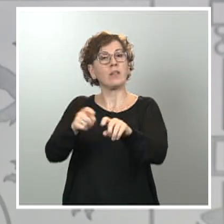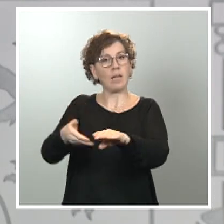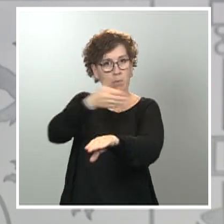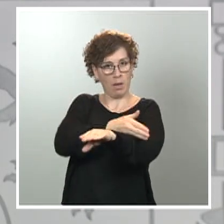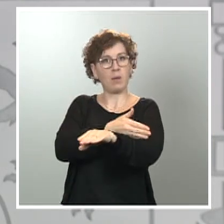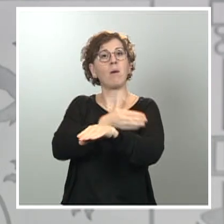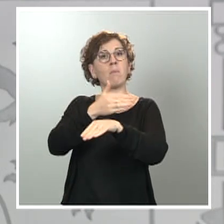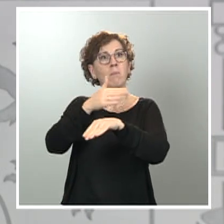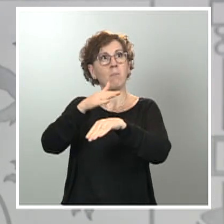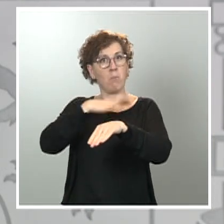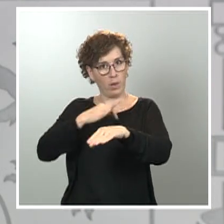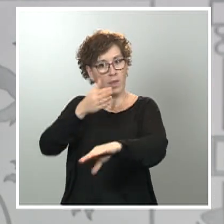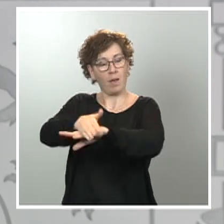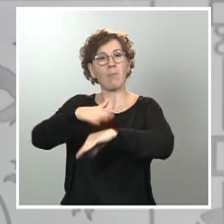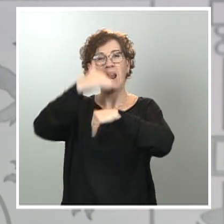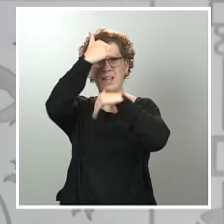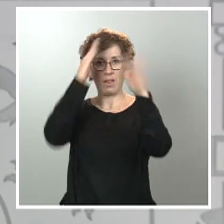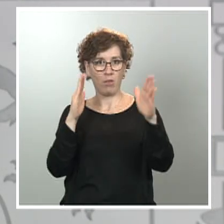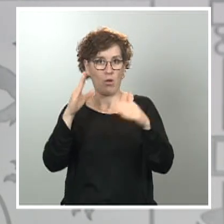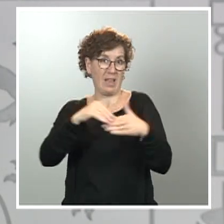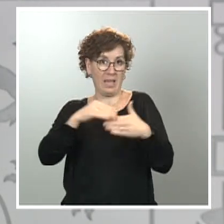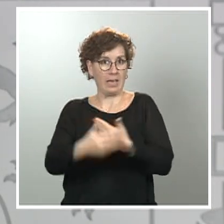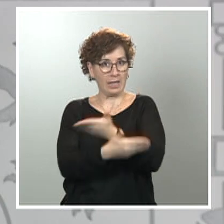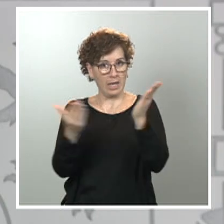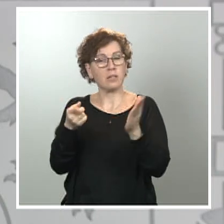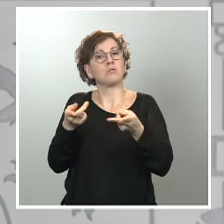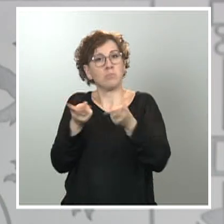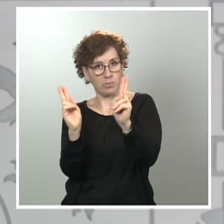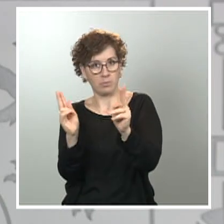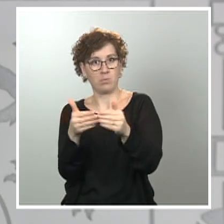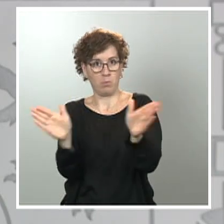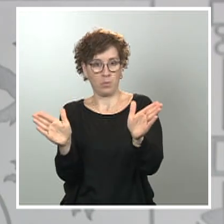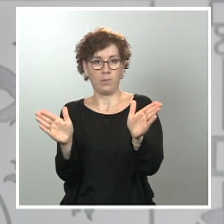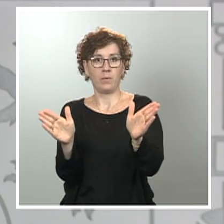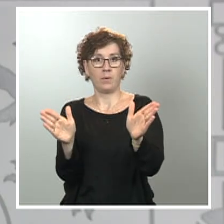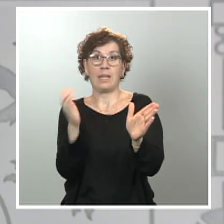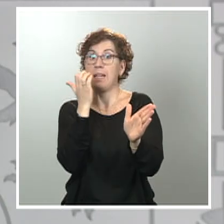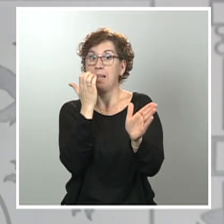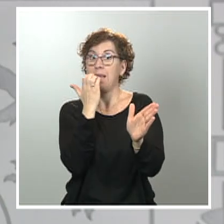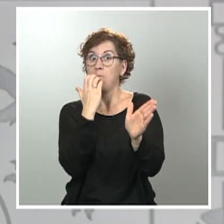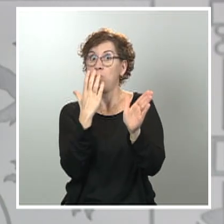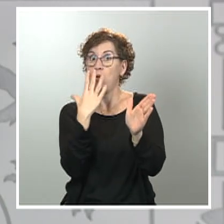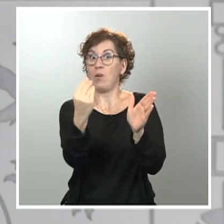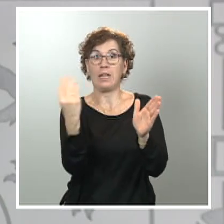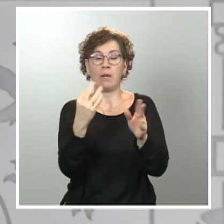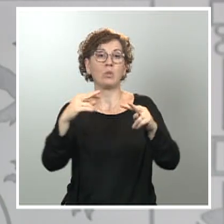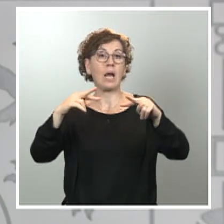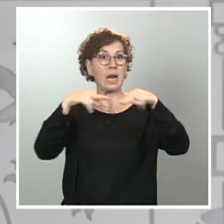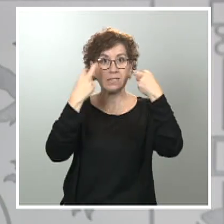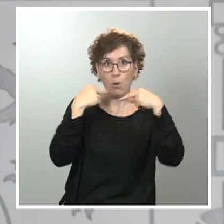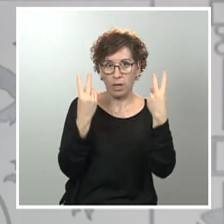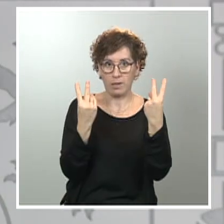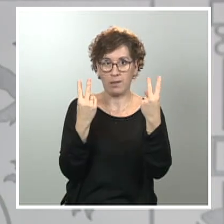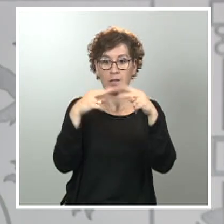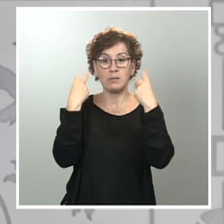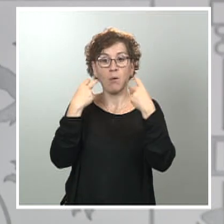clientes. Un caso claro que creo que puede ser perfectamente entendible es la apertura de restaurantes con servicio de comida